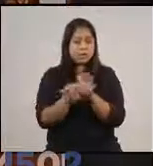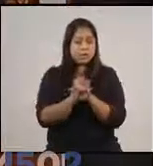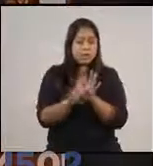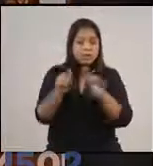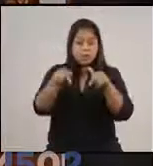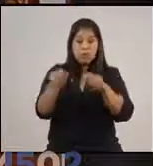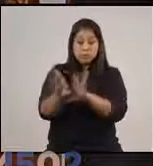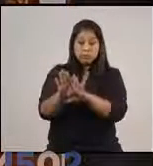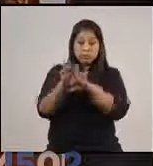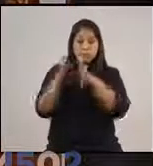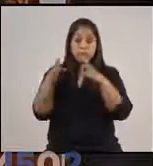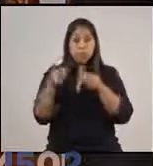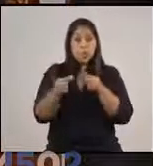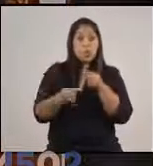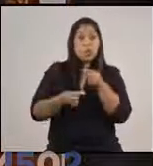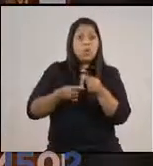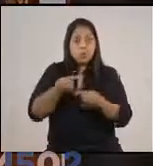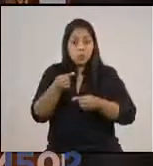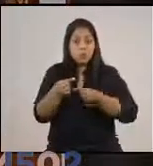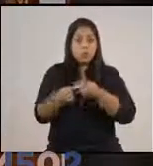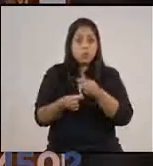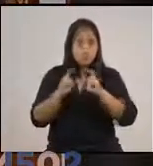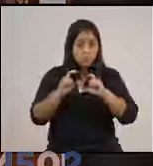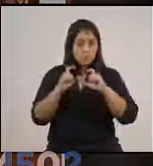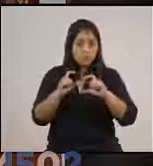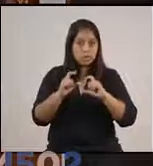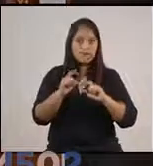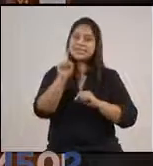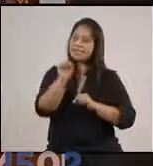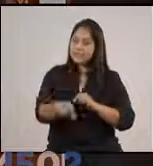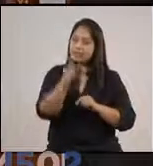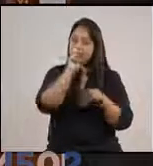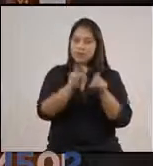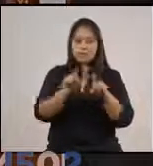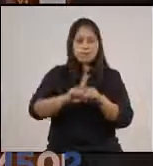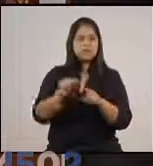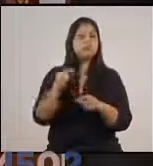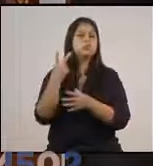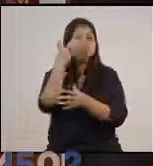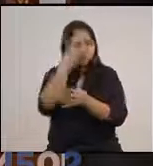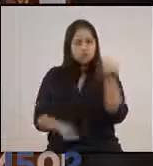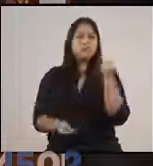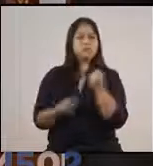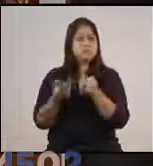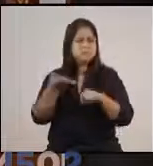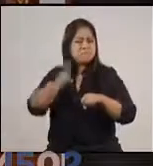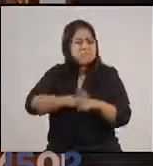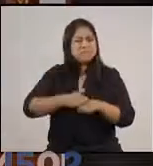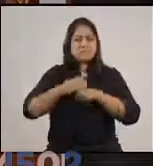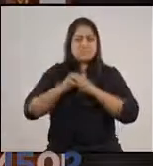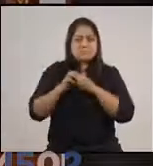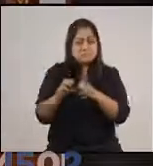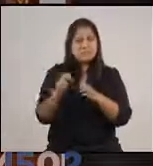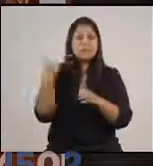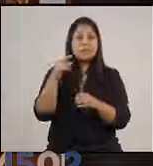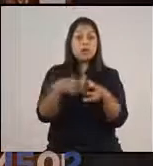cuidadosa y gradual tenga éxito significa que regularemos los esfuerzos para proteger a los grupos más vulnerables de la